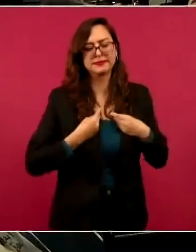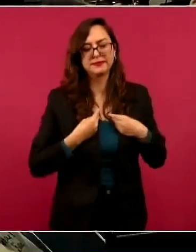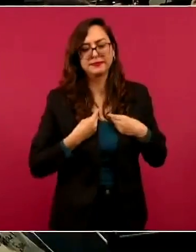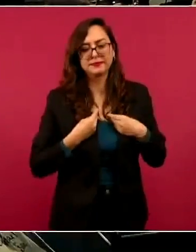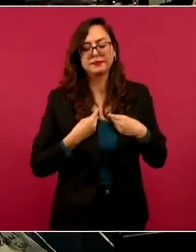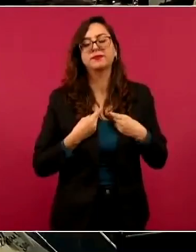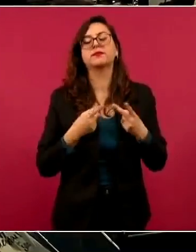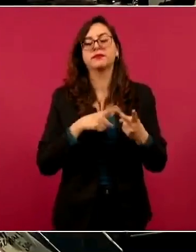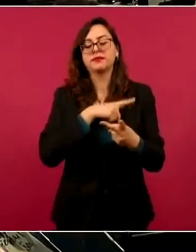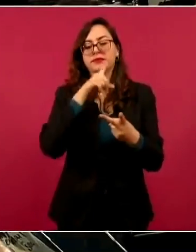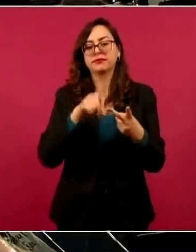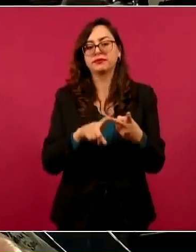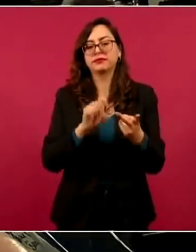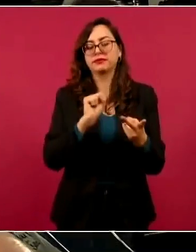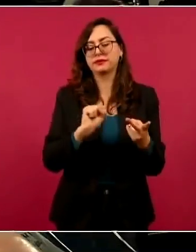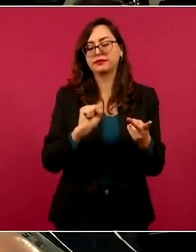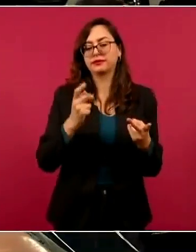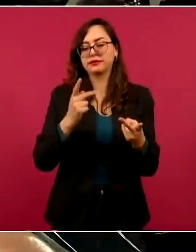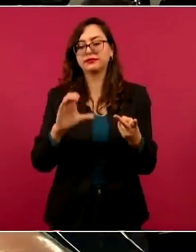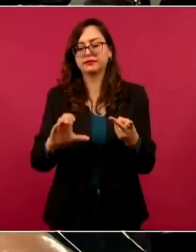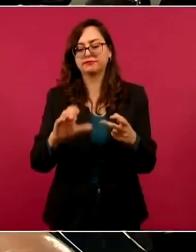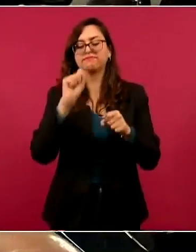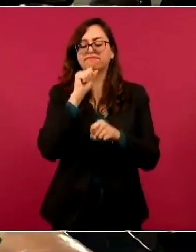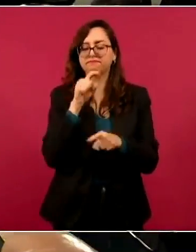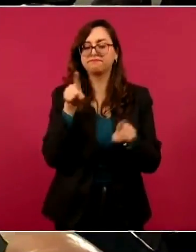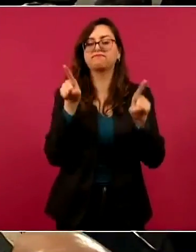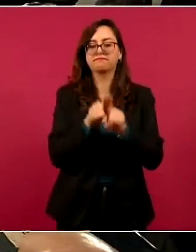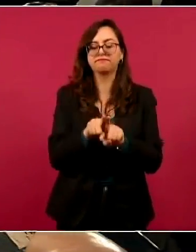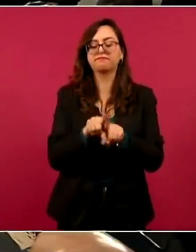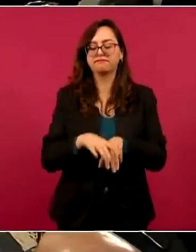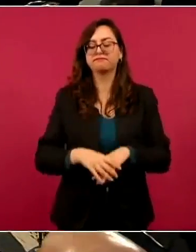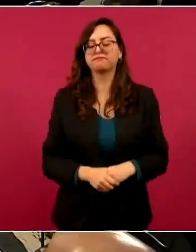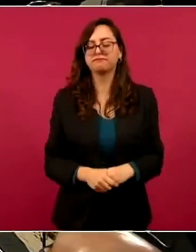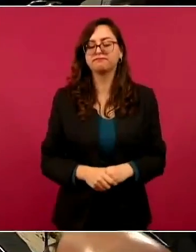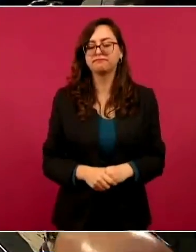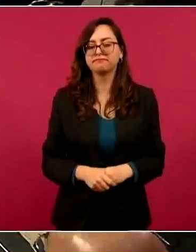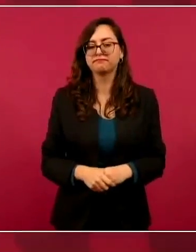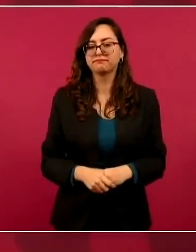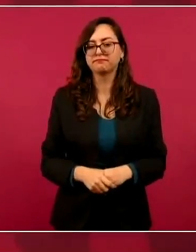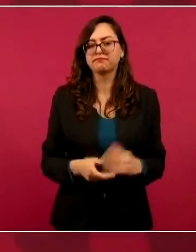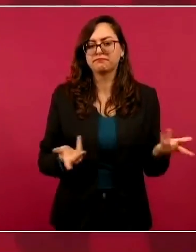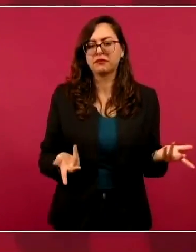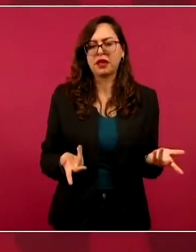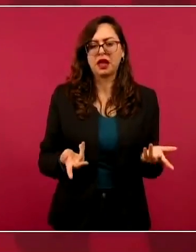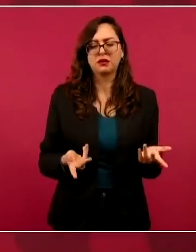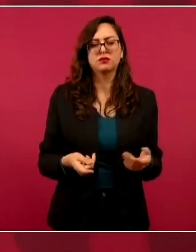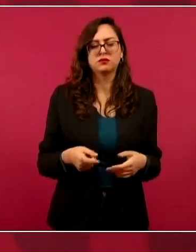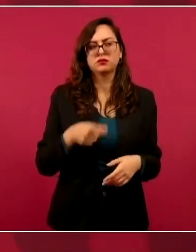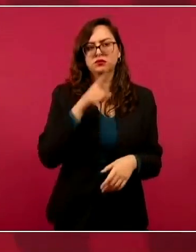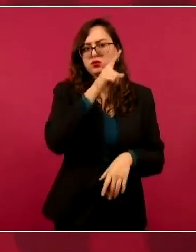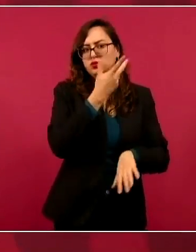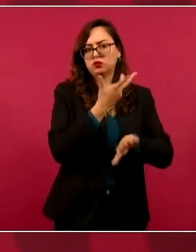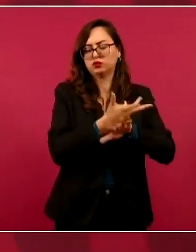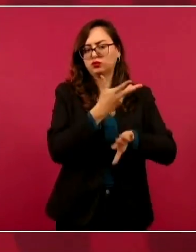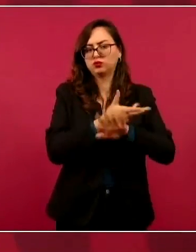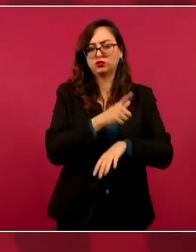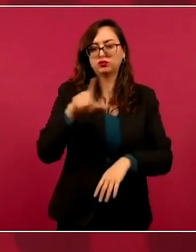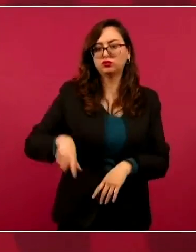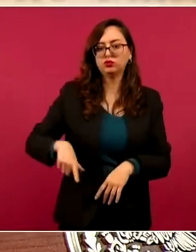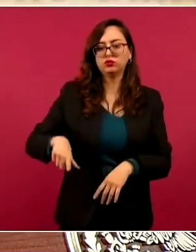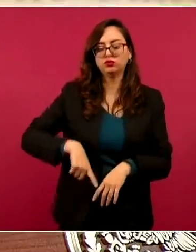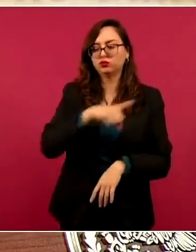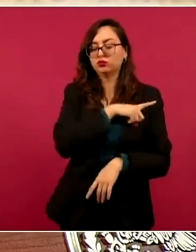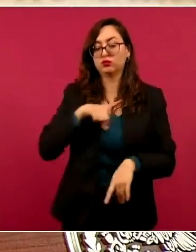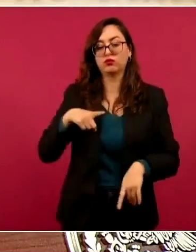Secretaría de Seguridad Pública. Hoy se va a saber, si no está